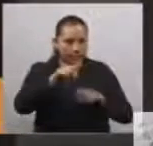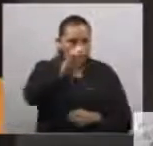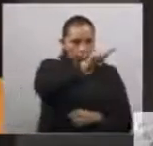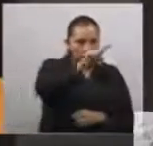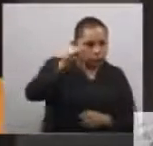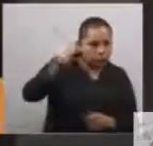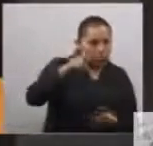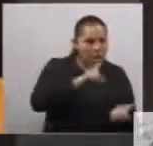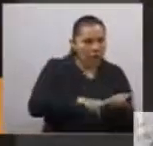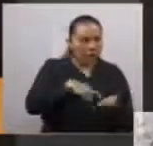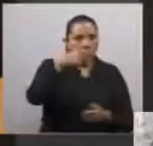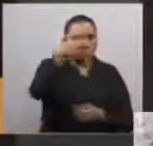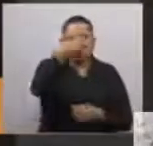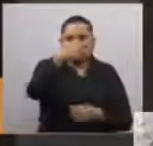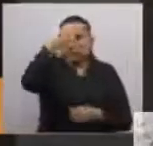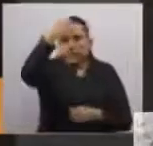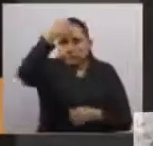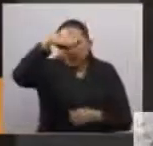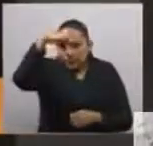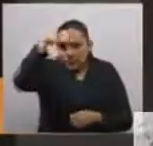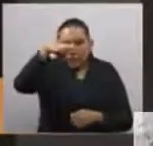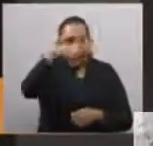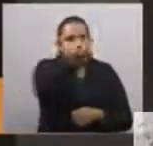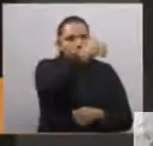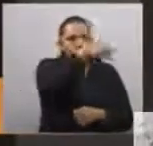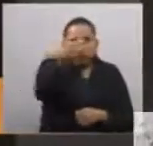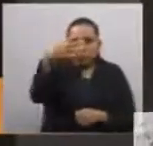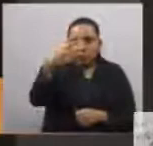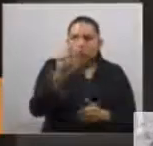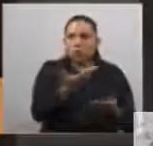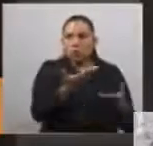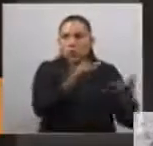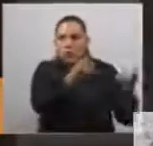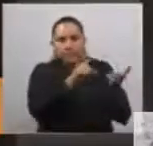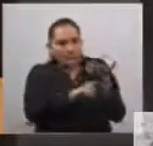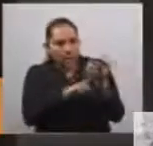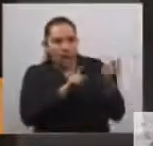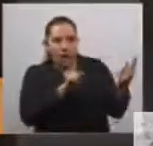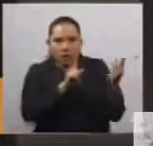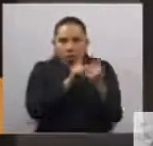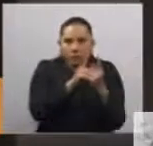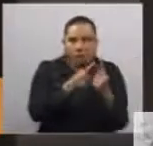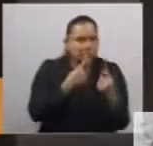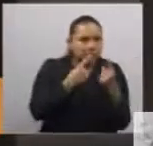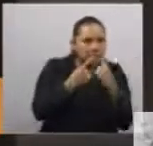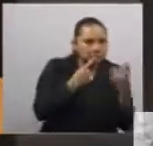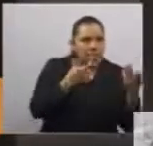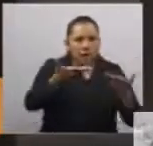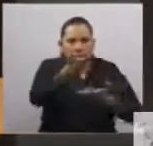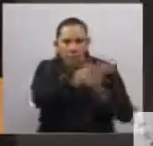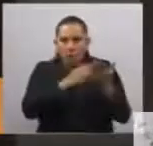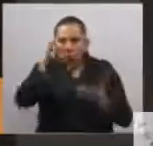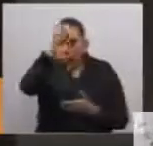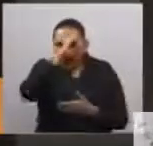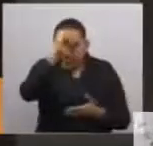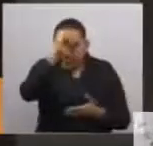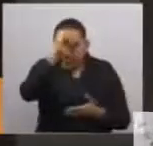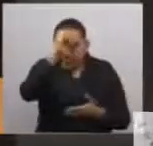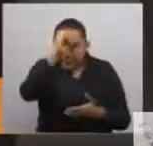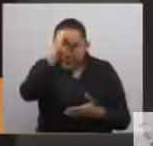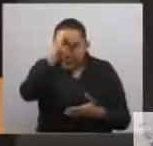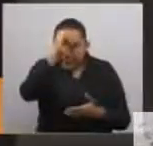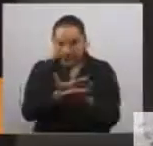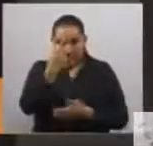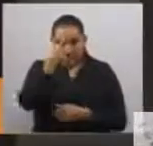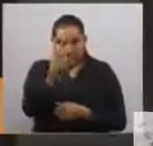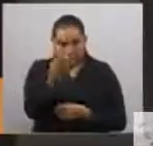herramientas de todo tipo para que el tema de los cuidados y su redistribución corresponsable en la sociedad sea discutido